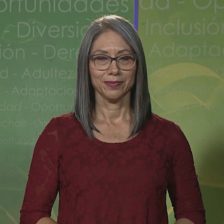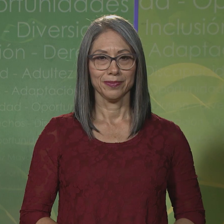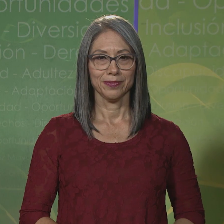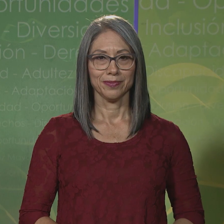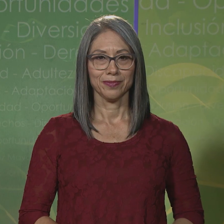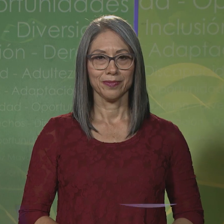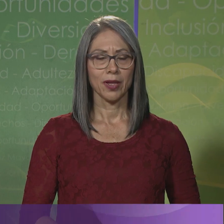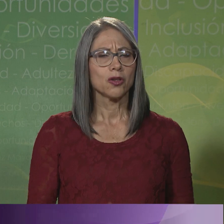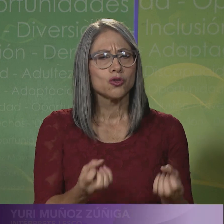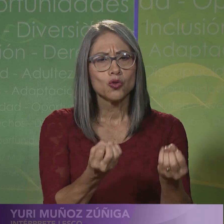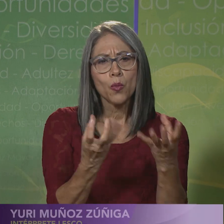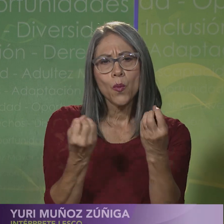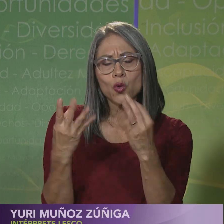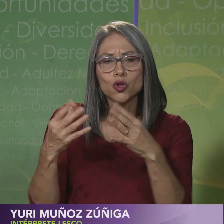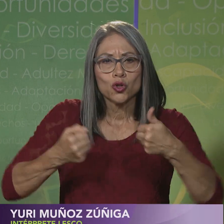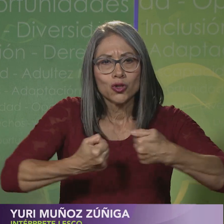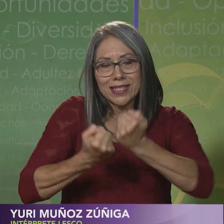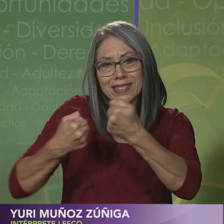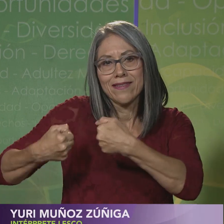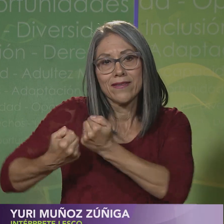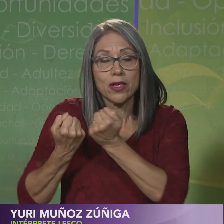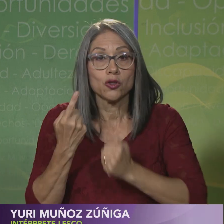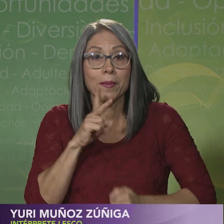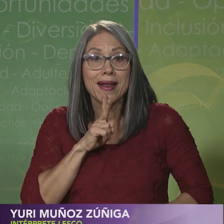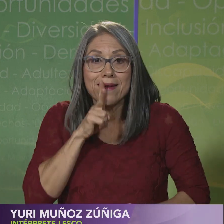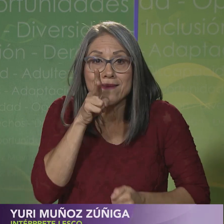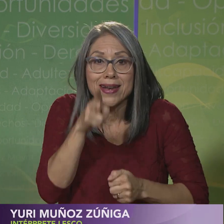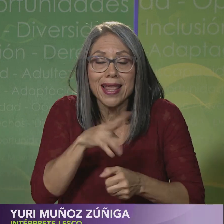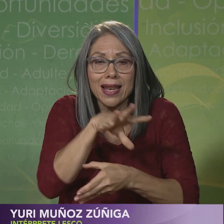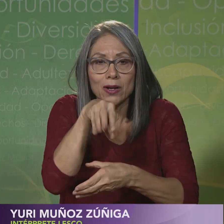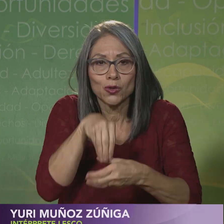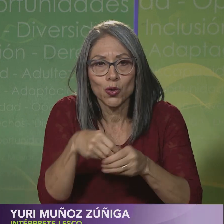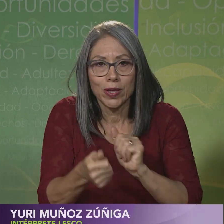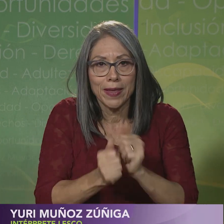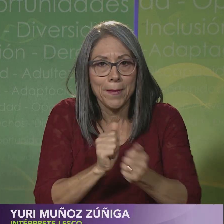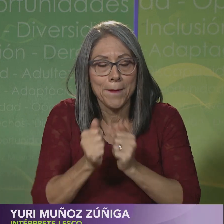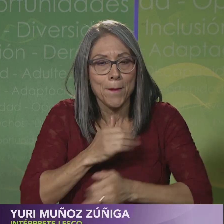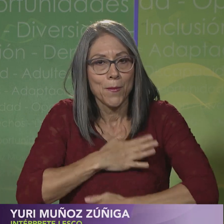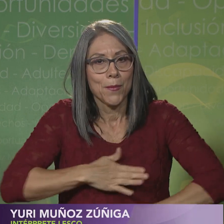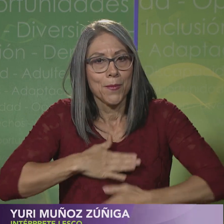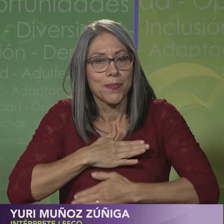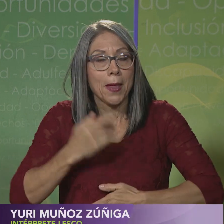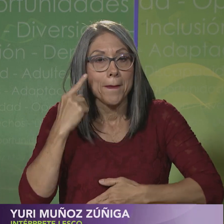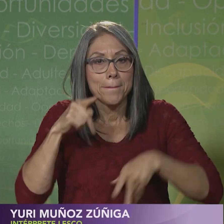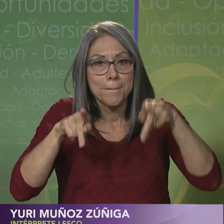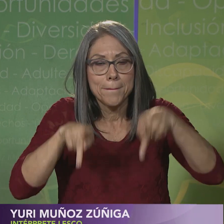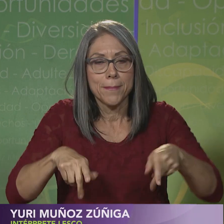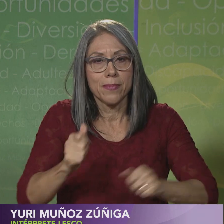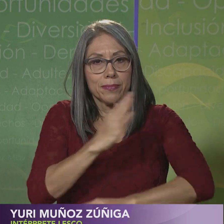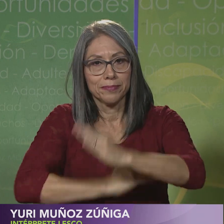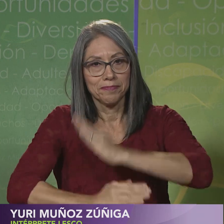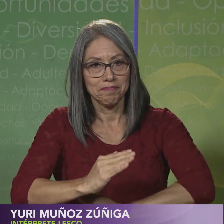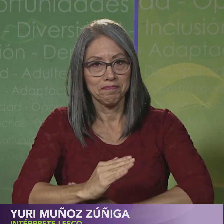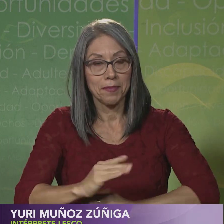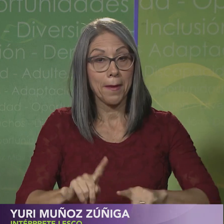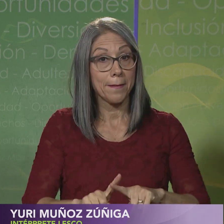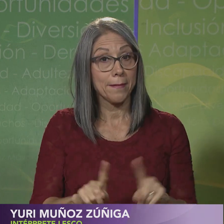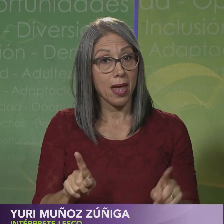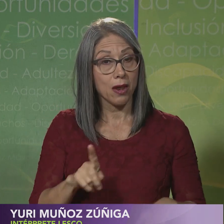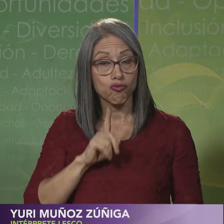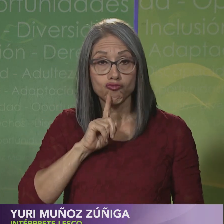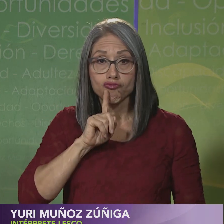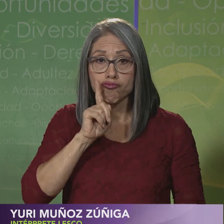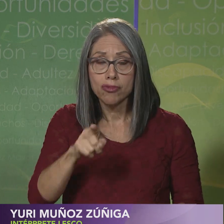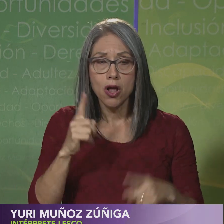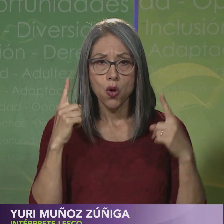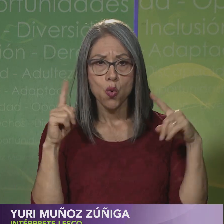son muchos los desafíos para una verdadera inclusión al deporte y la recreación para las personas con discapacidad pero sin duda